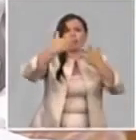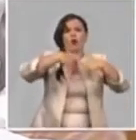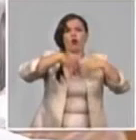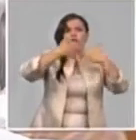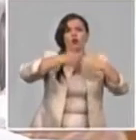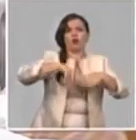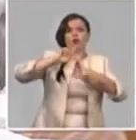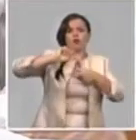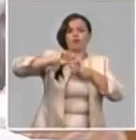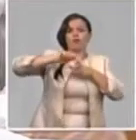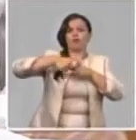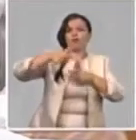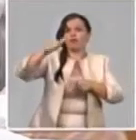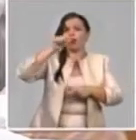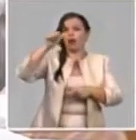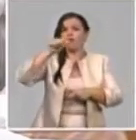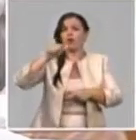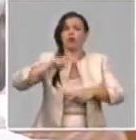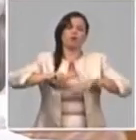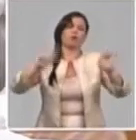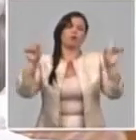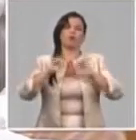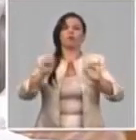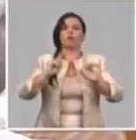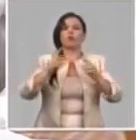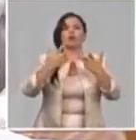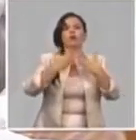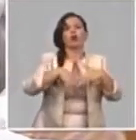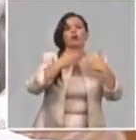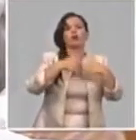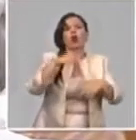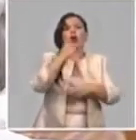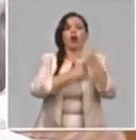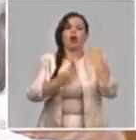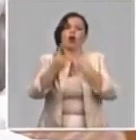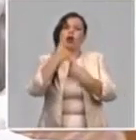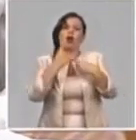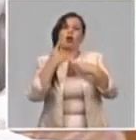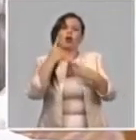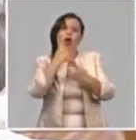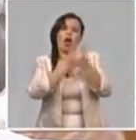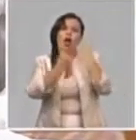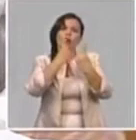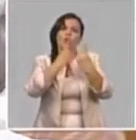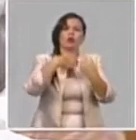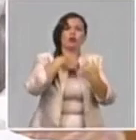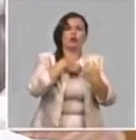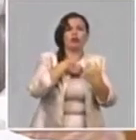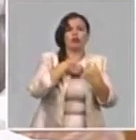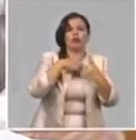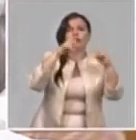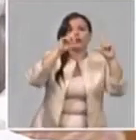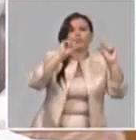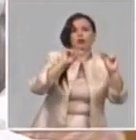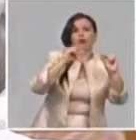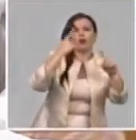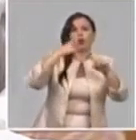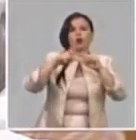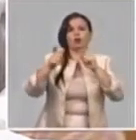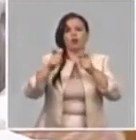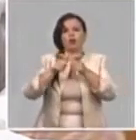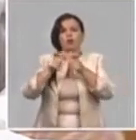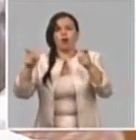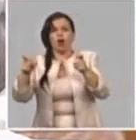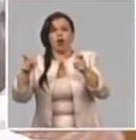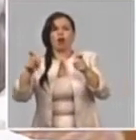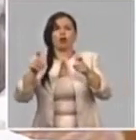en la mesa de redondo anterior, en las producciones de la industria que todavía tenemos más diferencia entre la demanda y los niveles de producción que